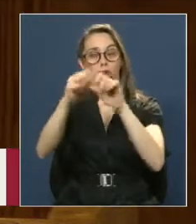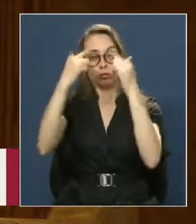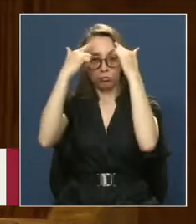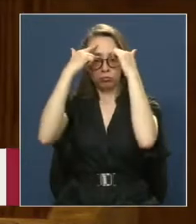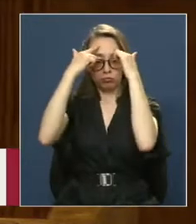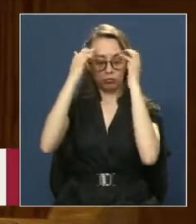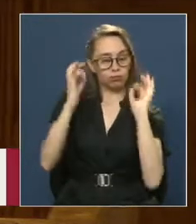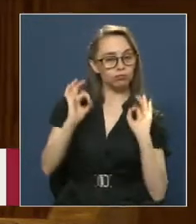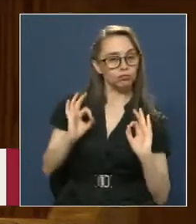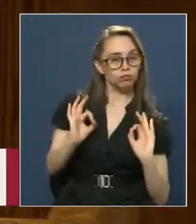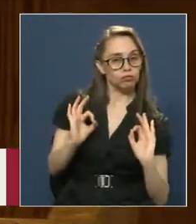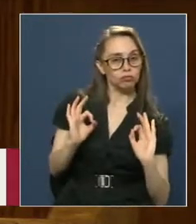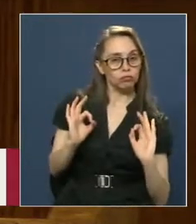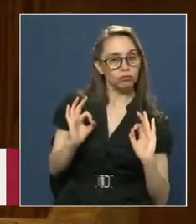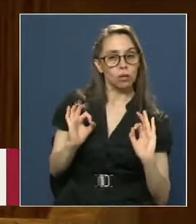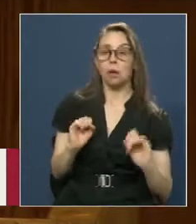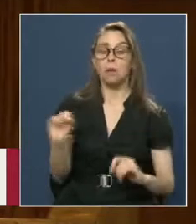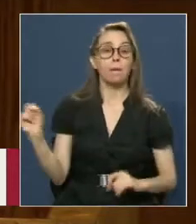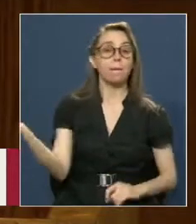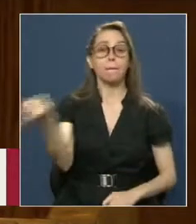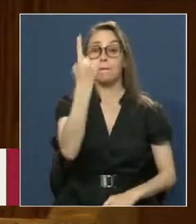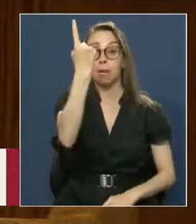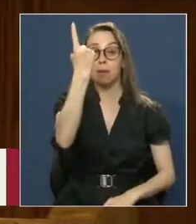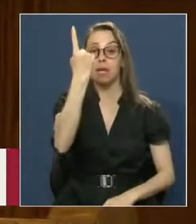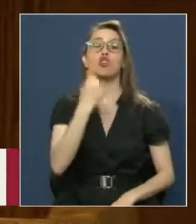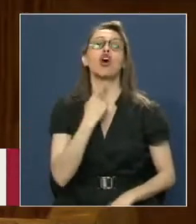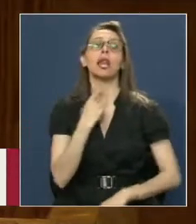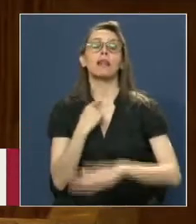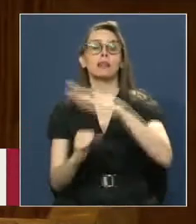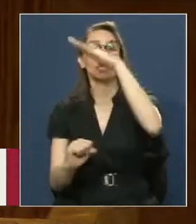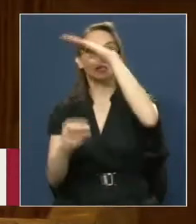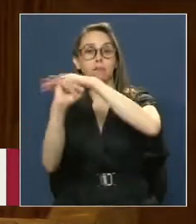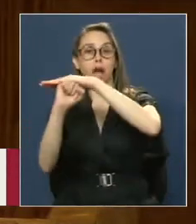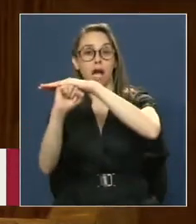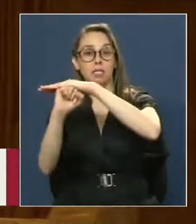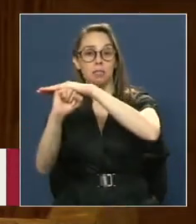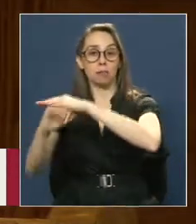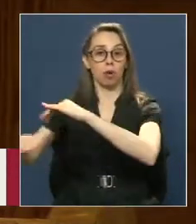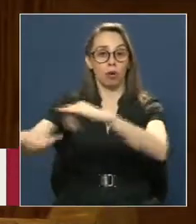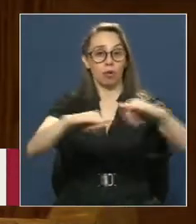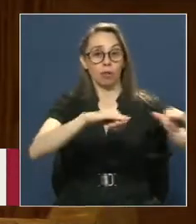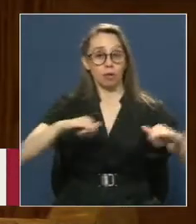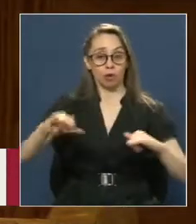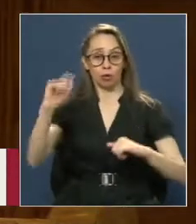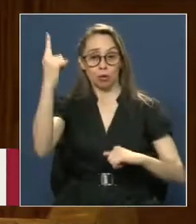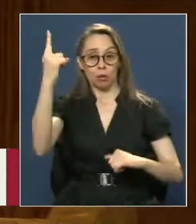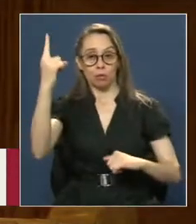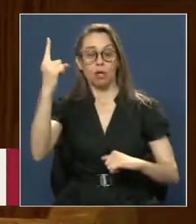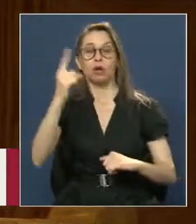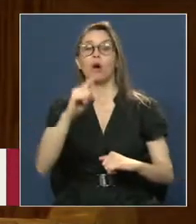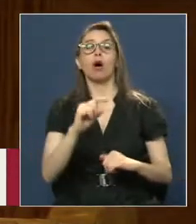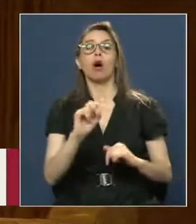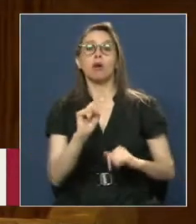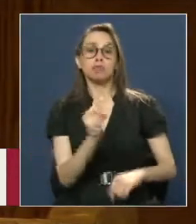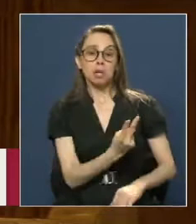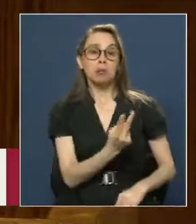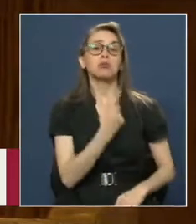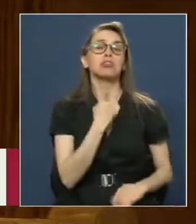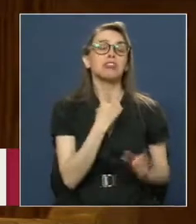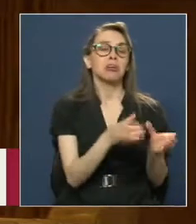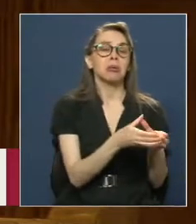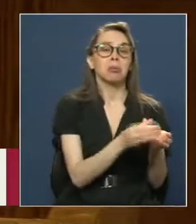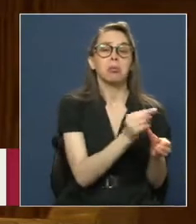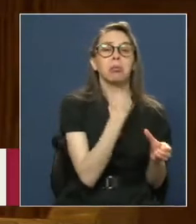Anteponiendo Los intereses Superiores A los De pequeños Grupos De interés